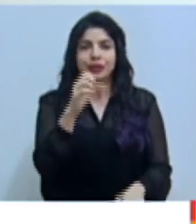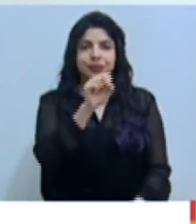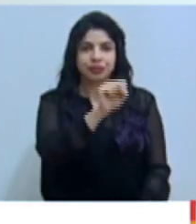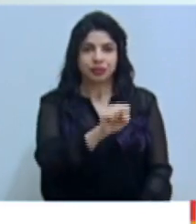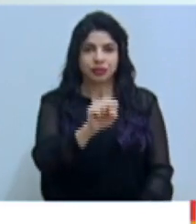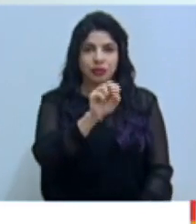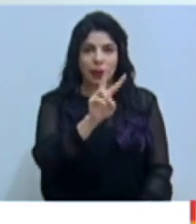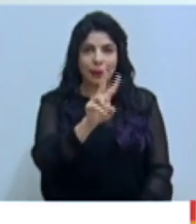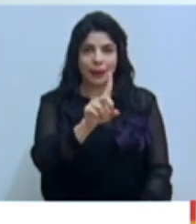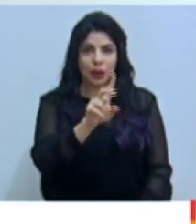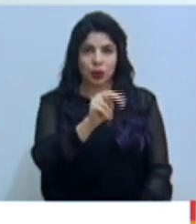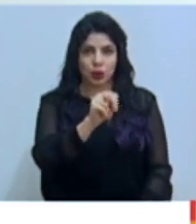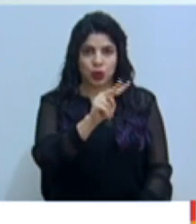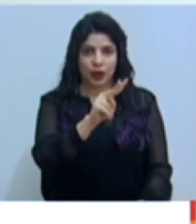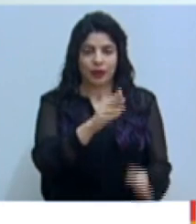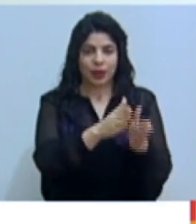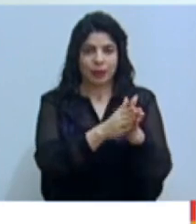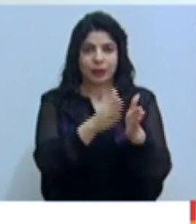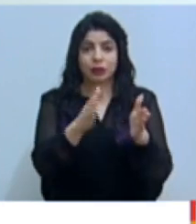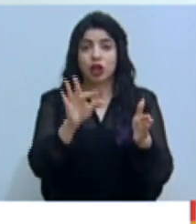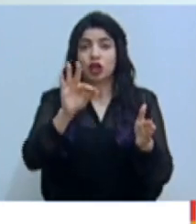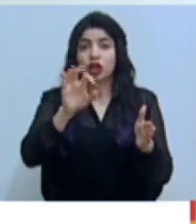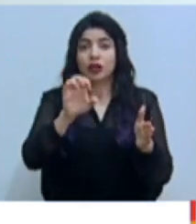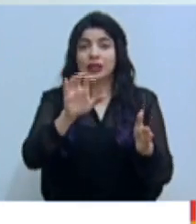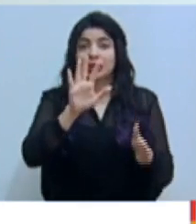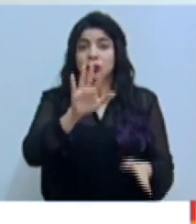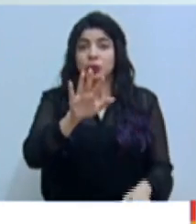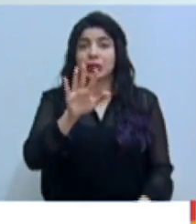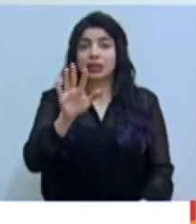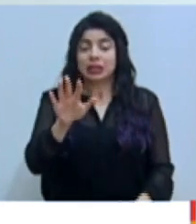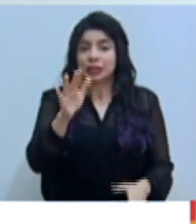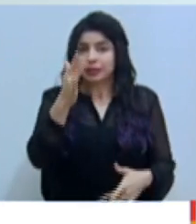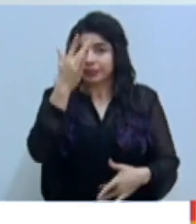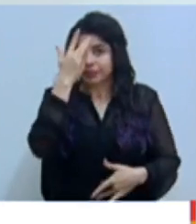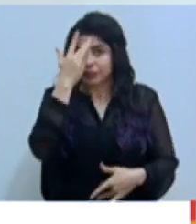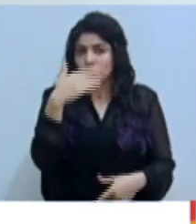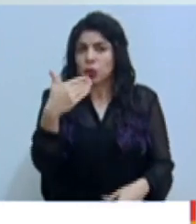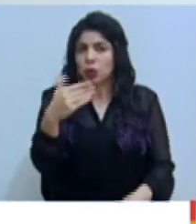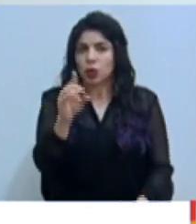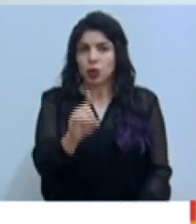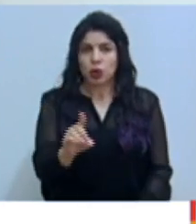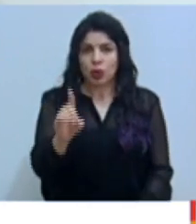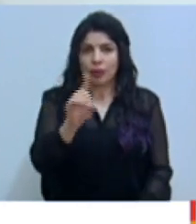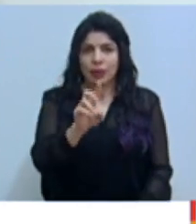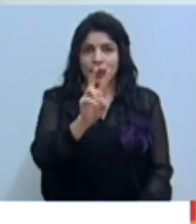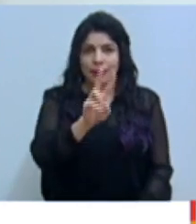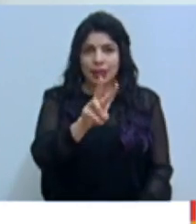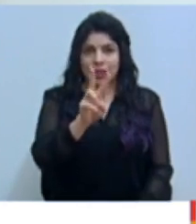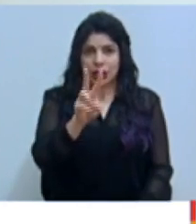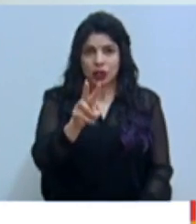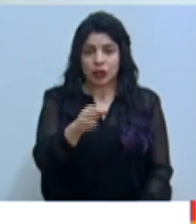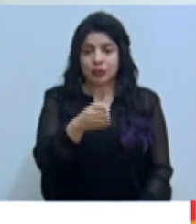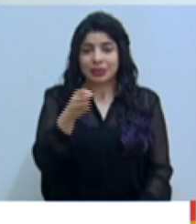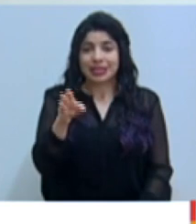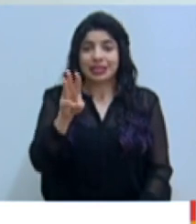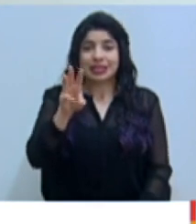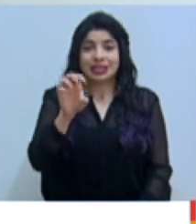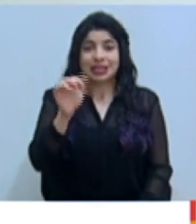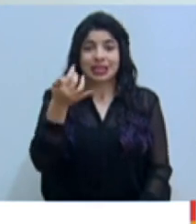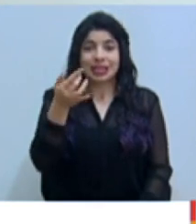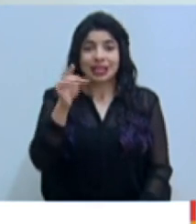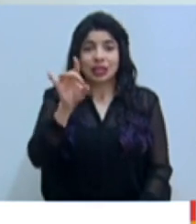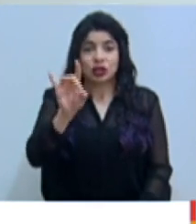sábado 21 de noviembre. 955 casos para el domingo 22, 618